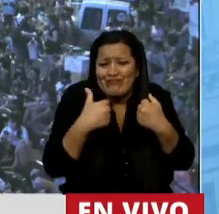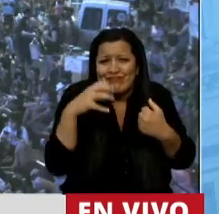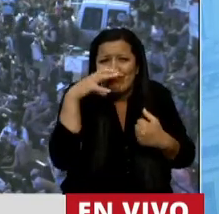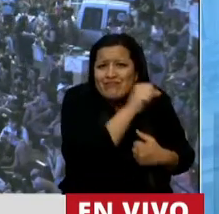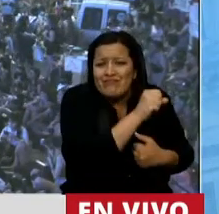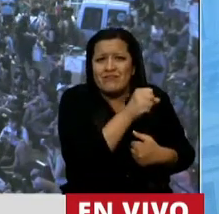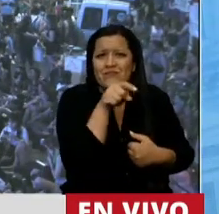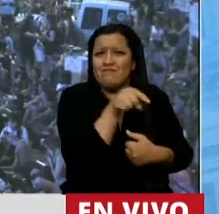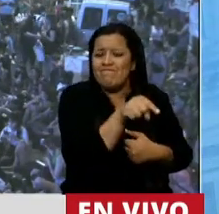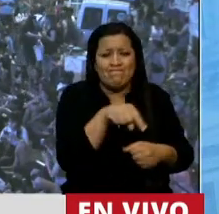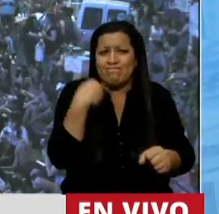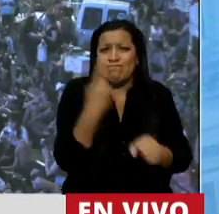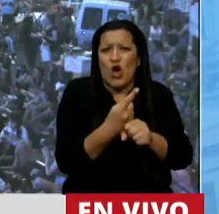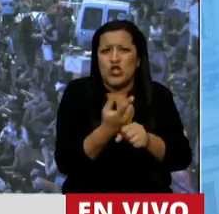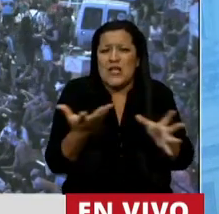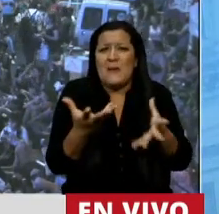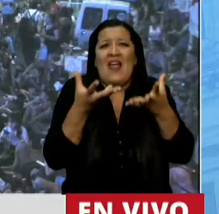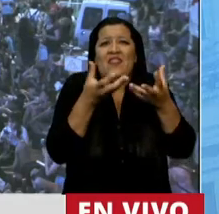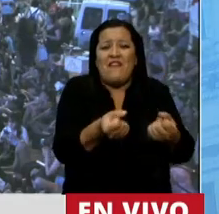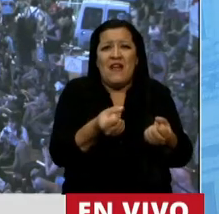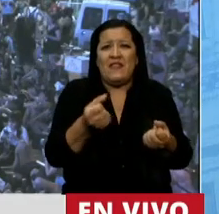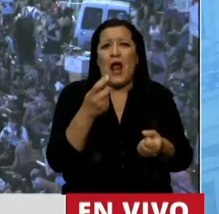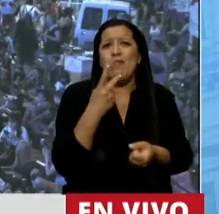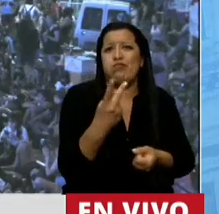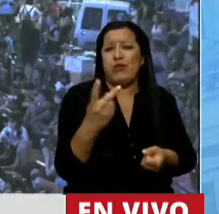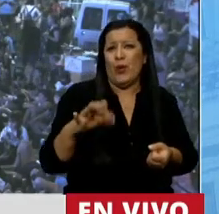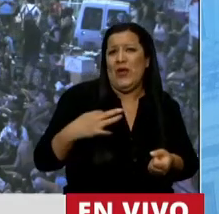clandestinidad es imposible defender las dos vidas.